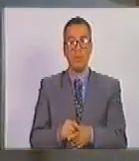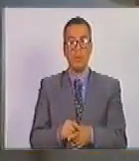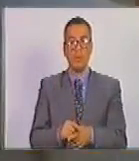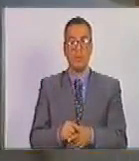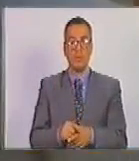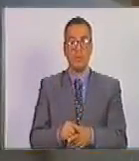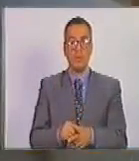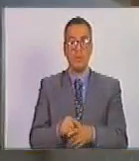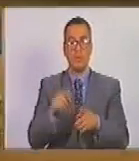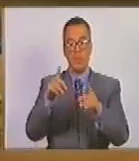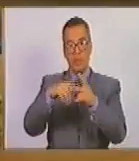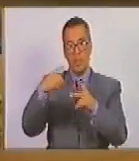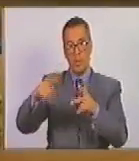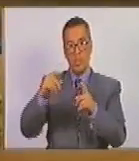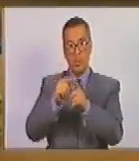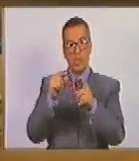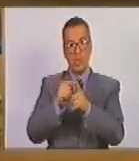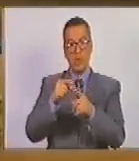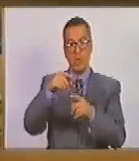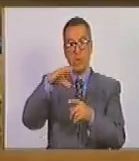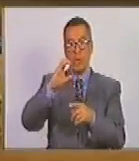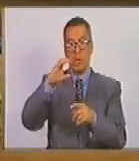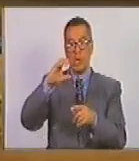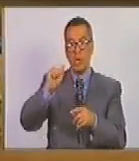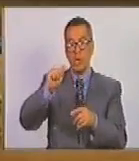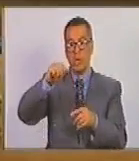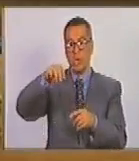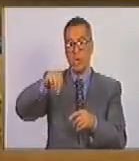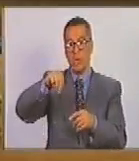Dejamos el derecho de palabra al diputado Alfonso Campos.